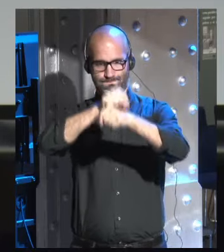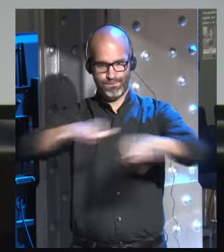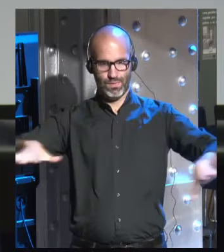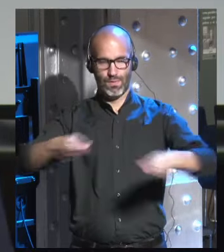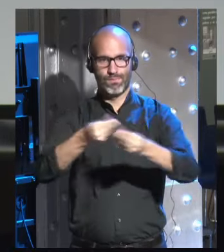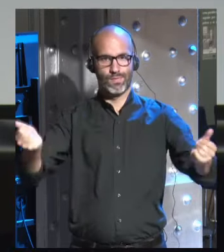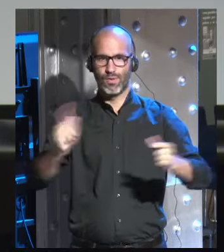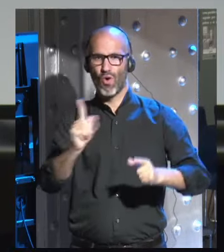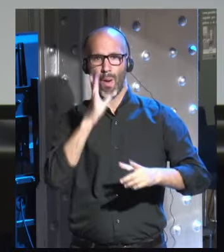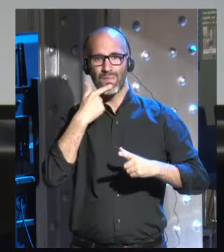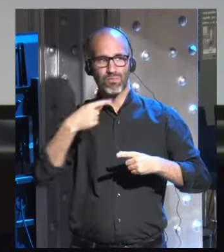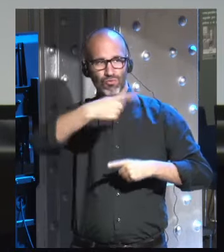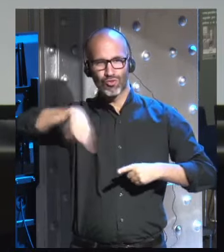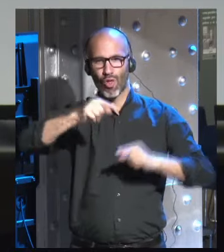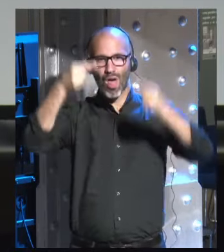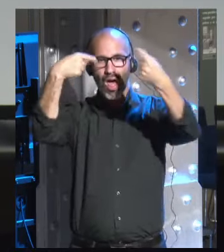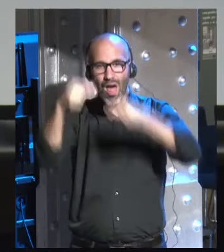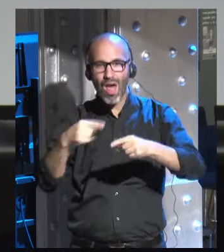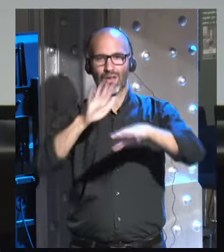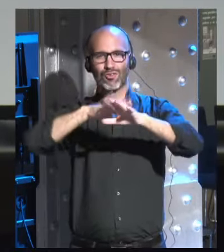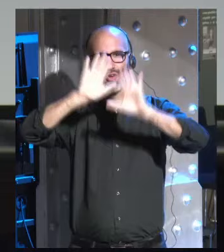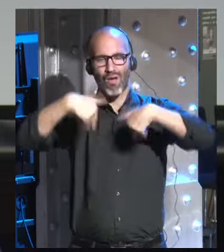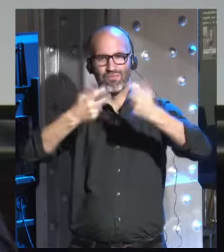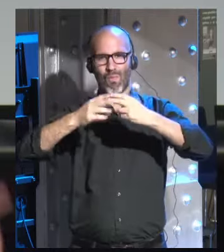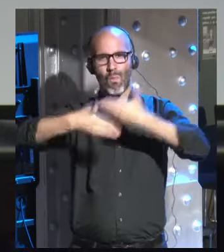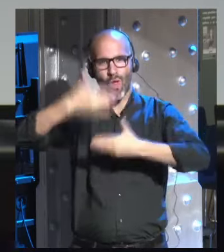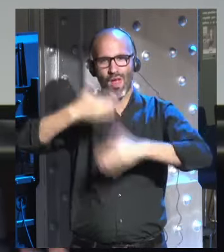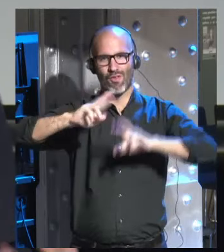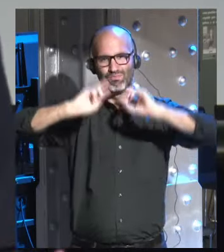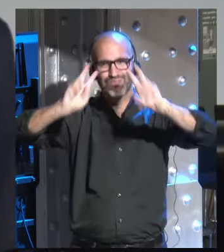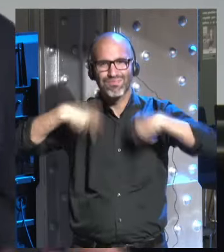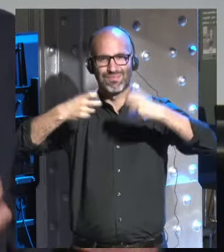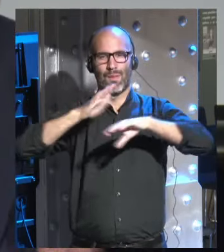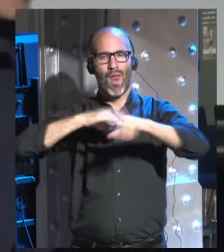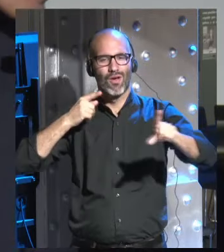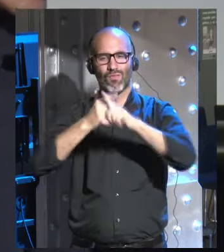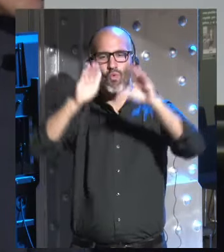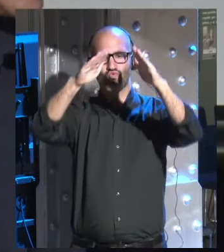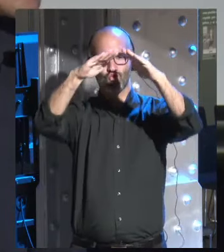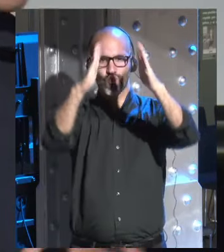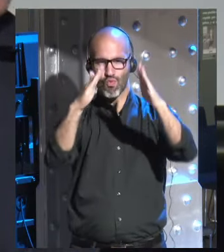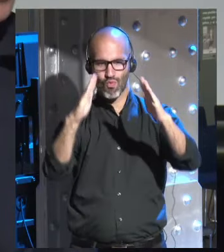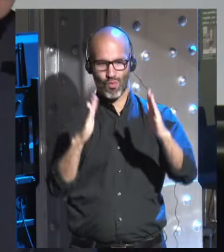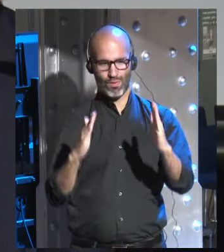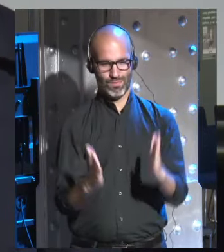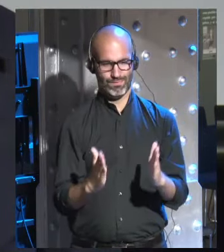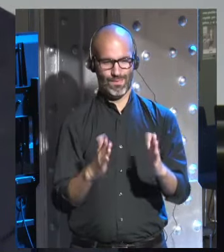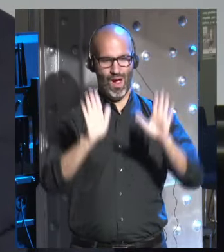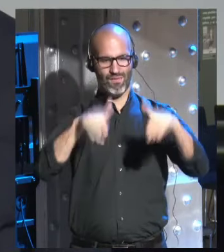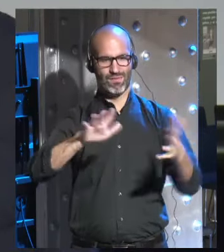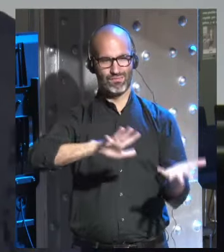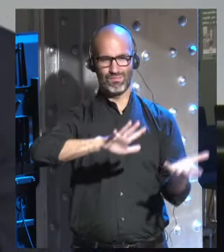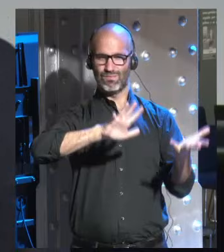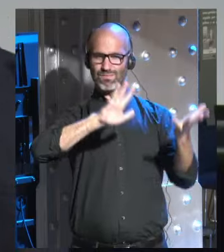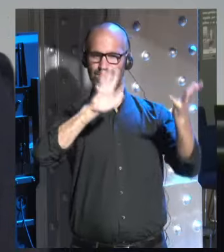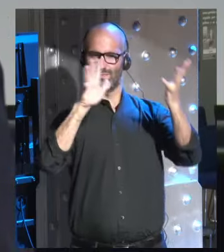nos cambiaremos a nosotros mismos, nos modernizaremos, nos actualizaremos, para pasar a ser algo que será